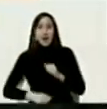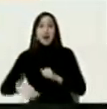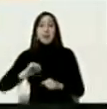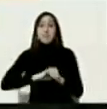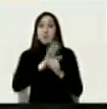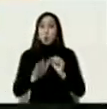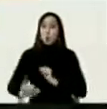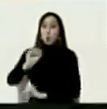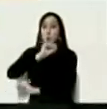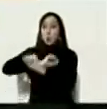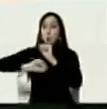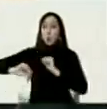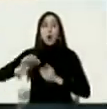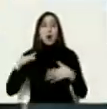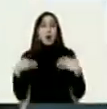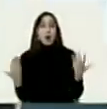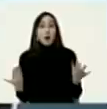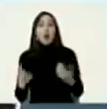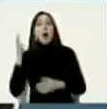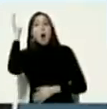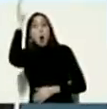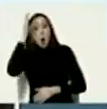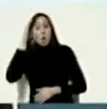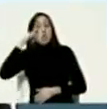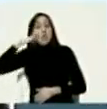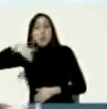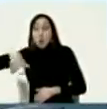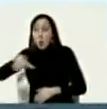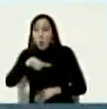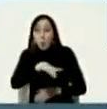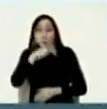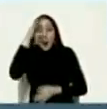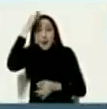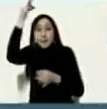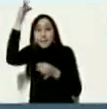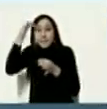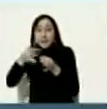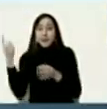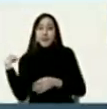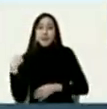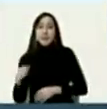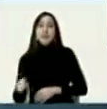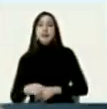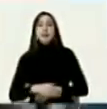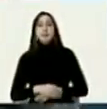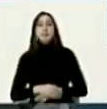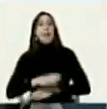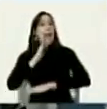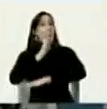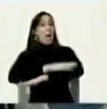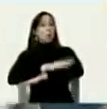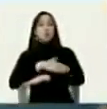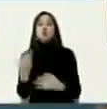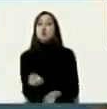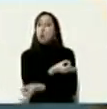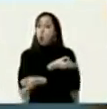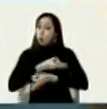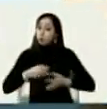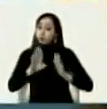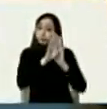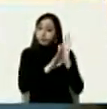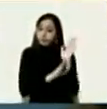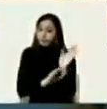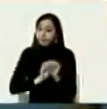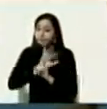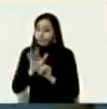es la conciencia del pueblo la fe del pueblo la actitud correcta de un pueblo consciente